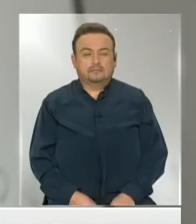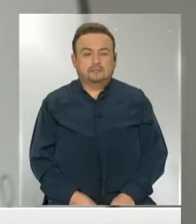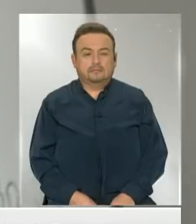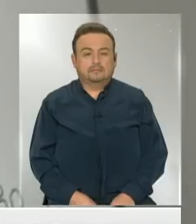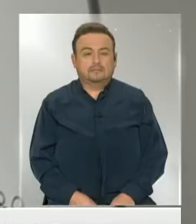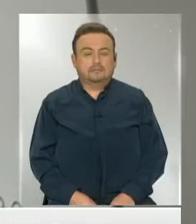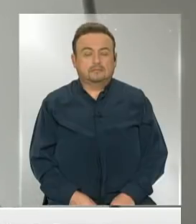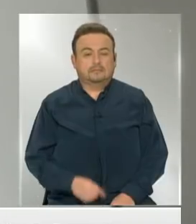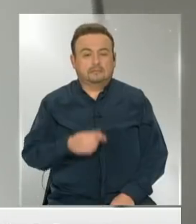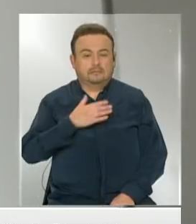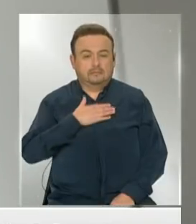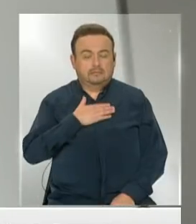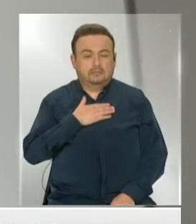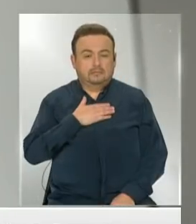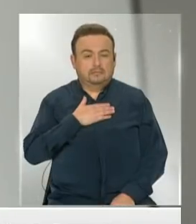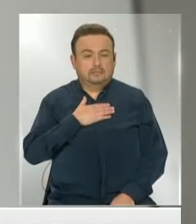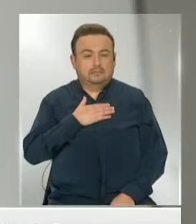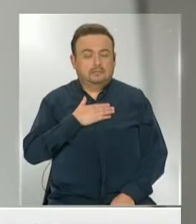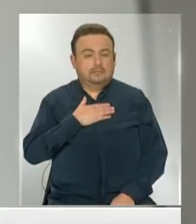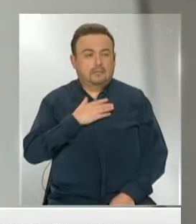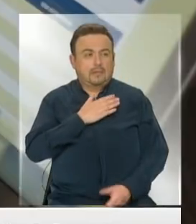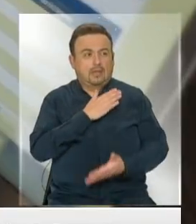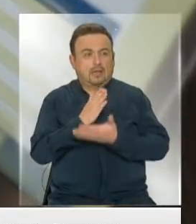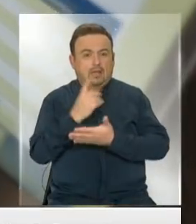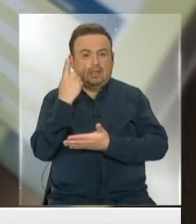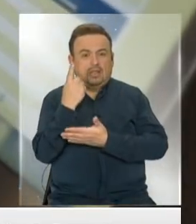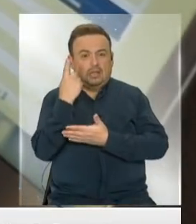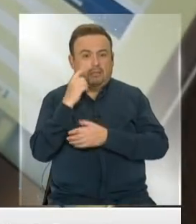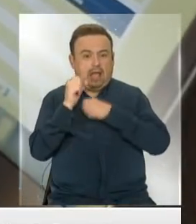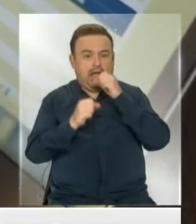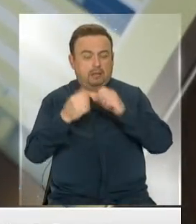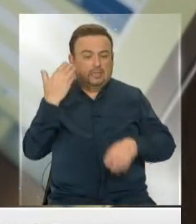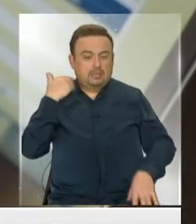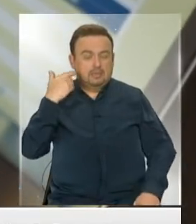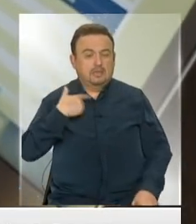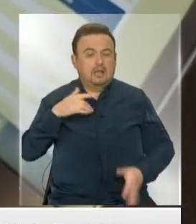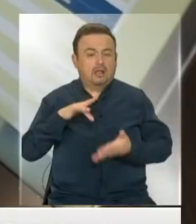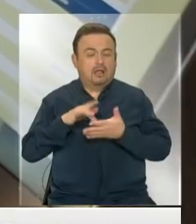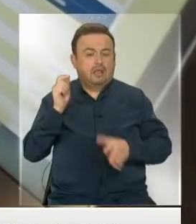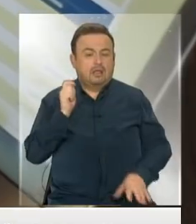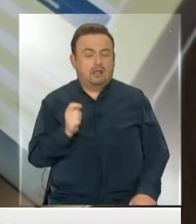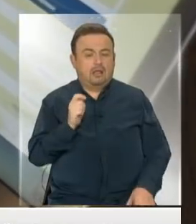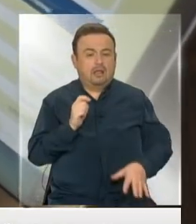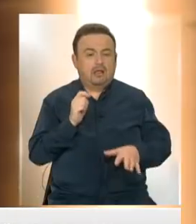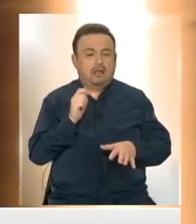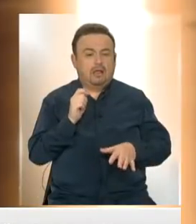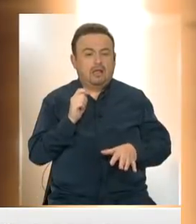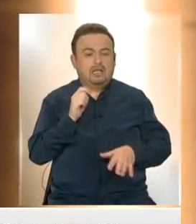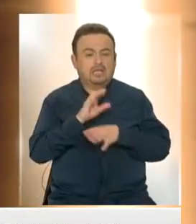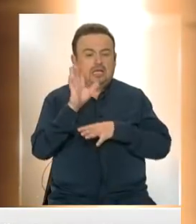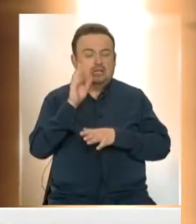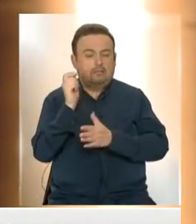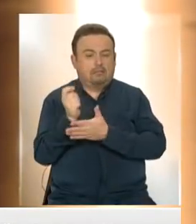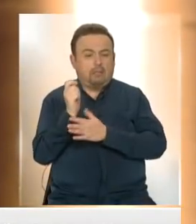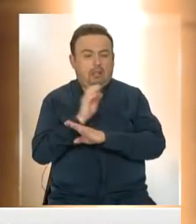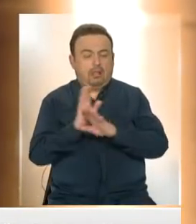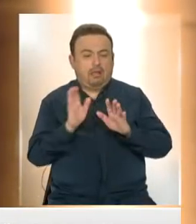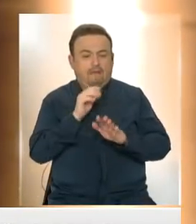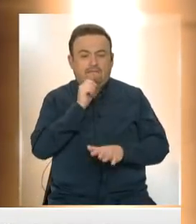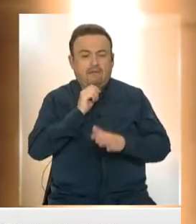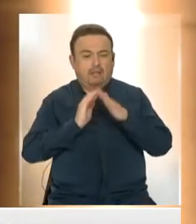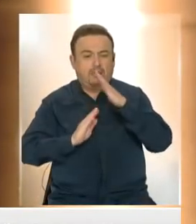En realidad, a hasta diciembre del año pasado, me debían 15 cotizaciones que estaban